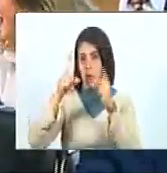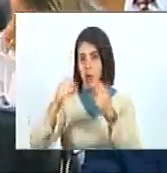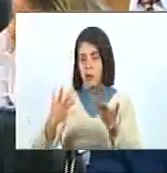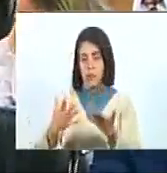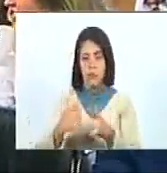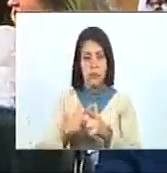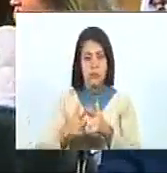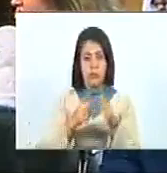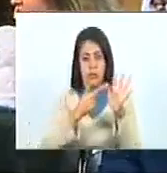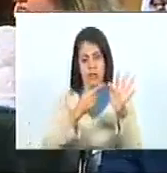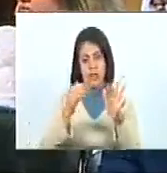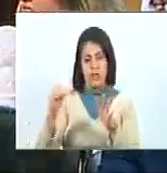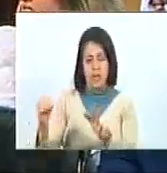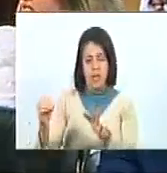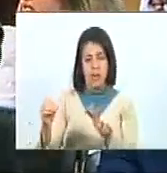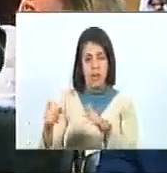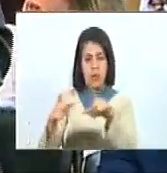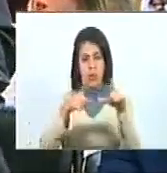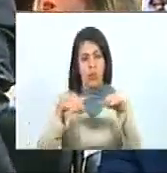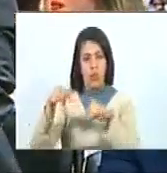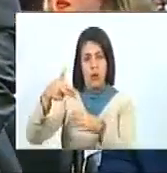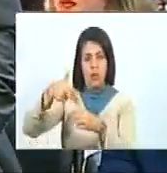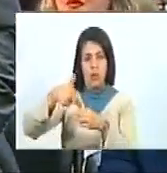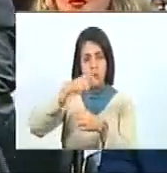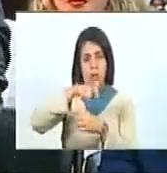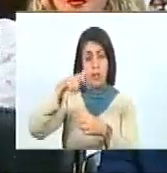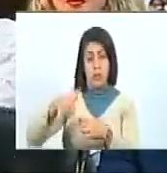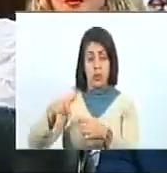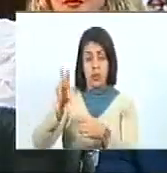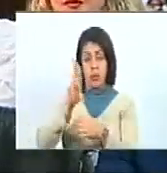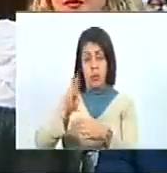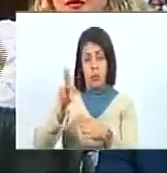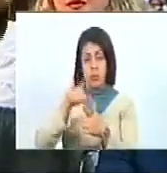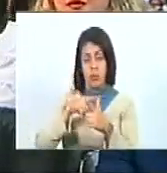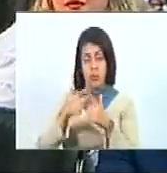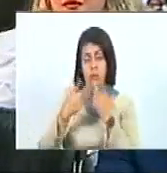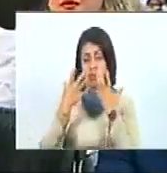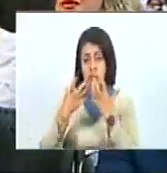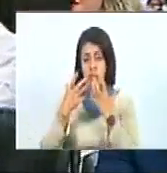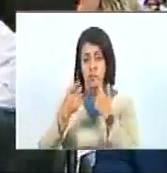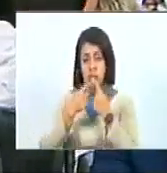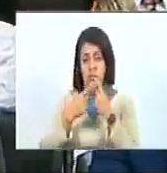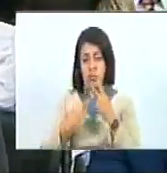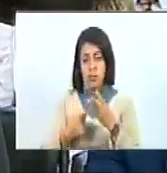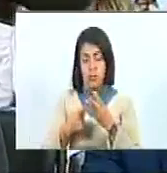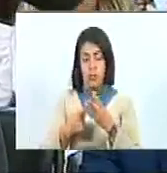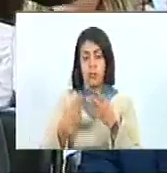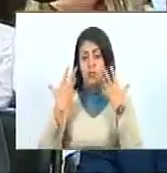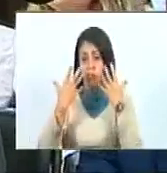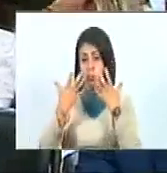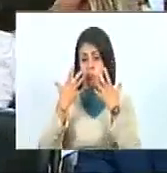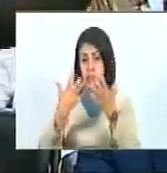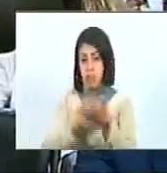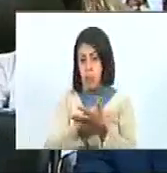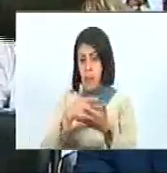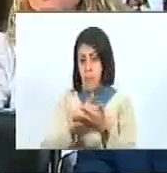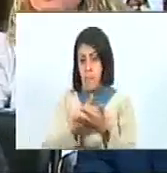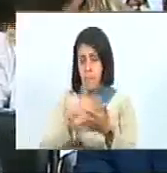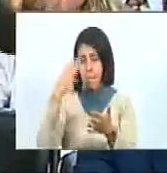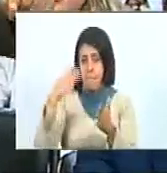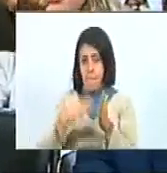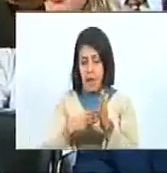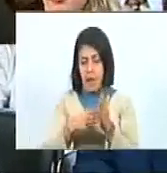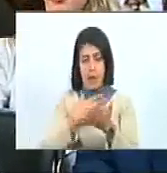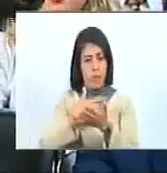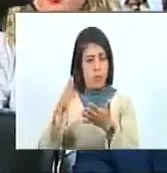son setecientas y tantas bombas y los usuarios son varios decenas de miles varios decenas de miles del chavismo y de